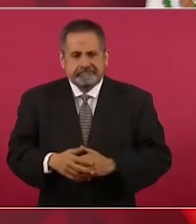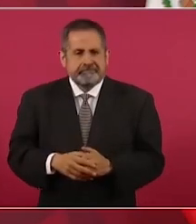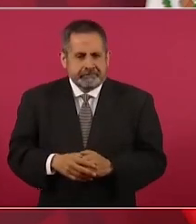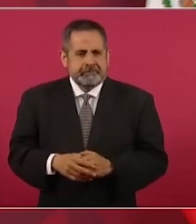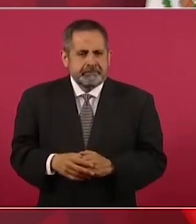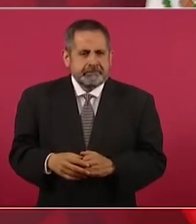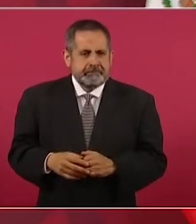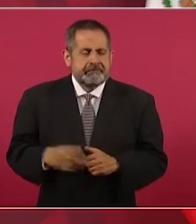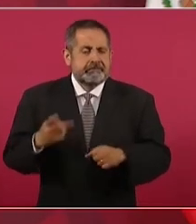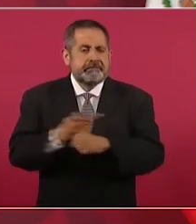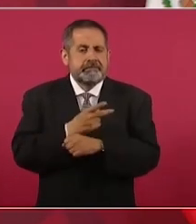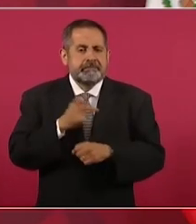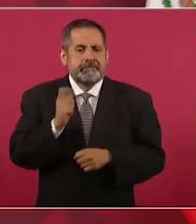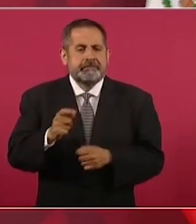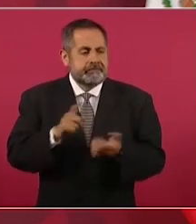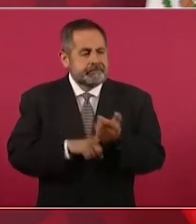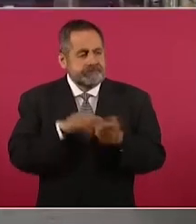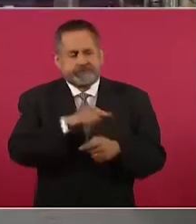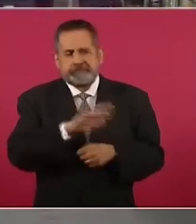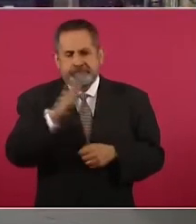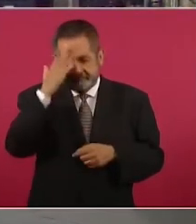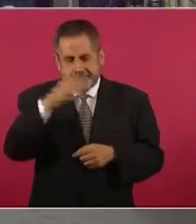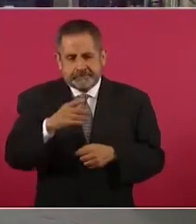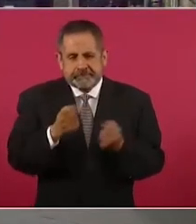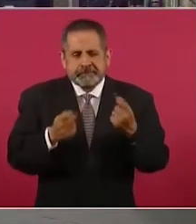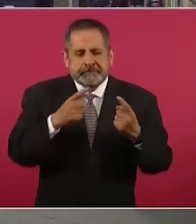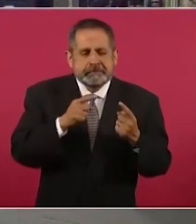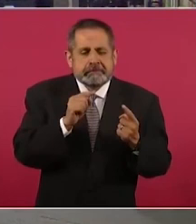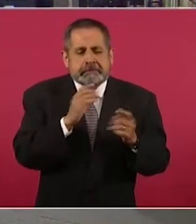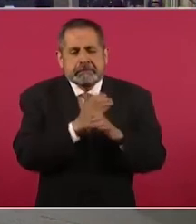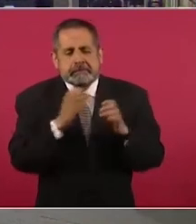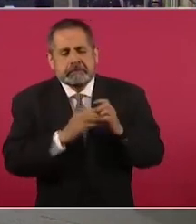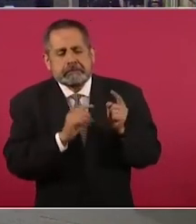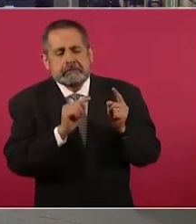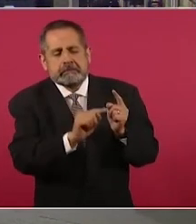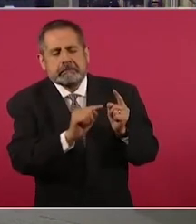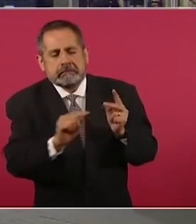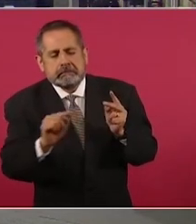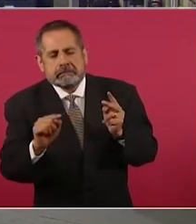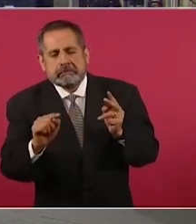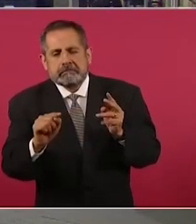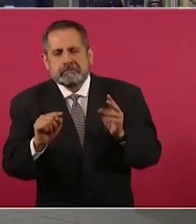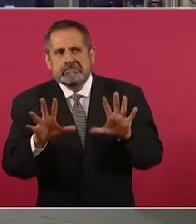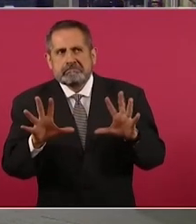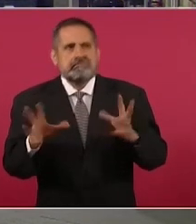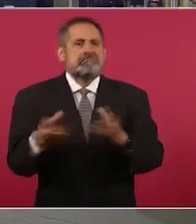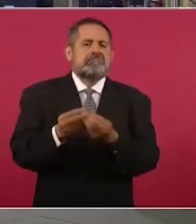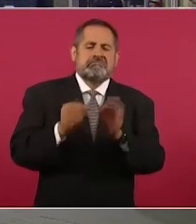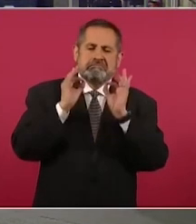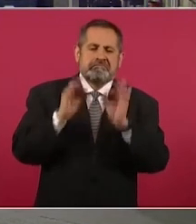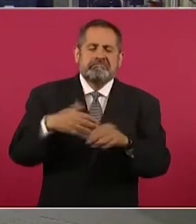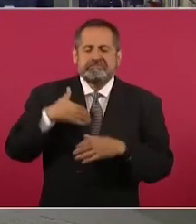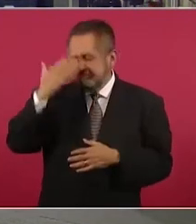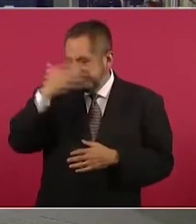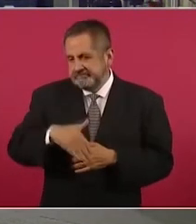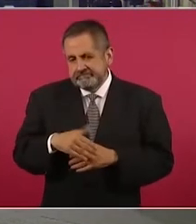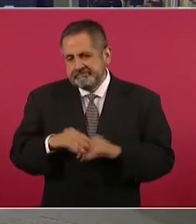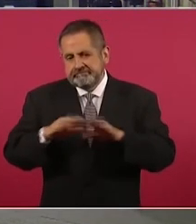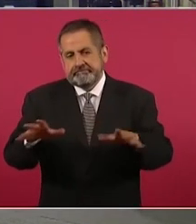lo que sucedió nos faltan algunas cosas para complementarla porque